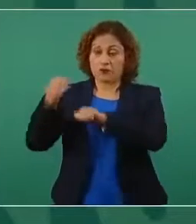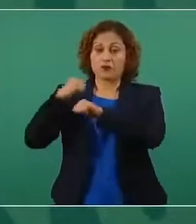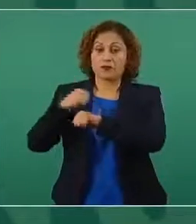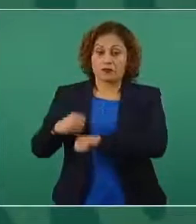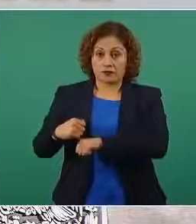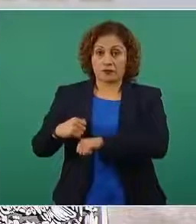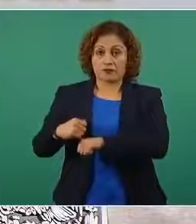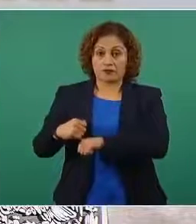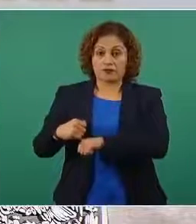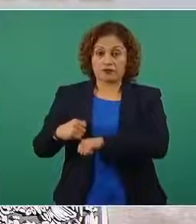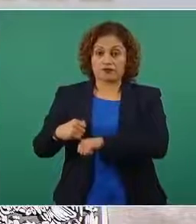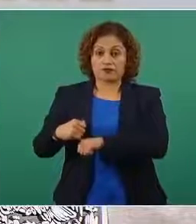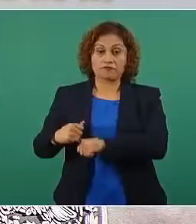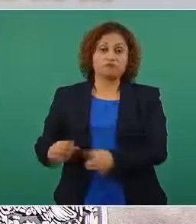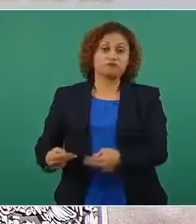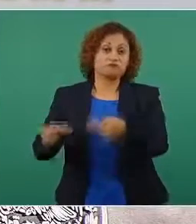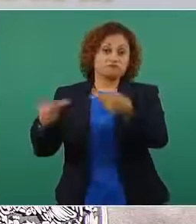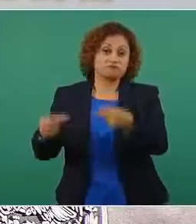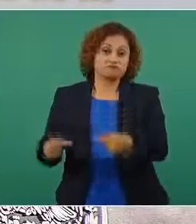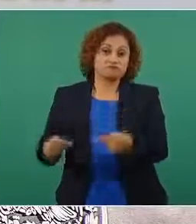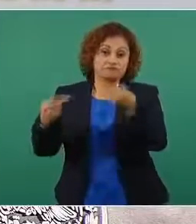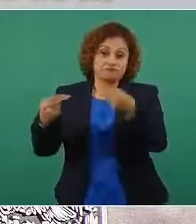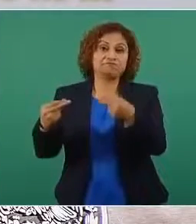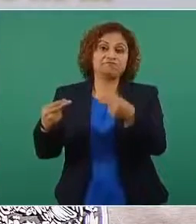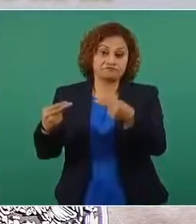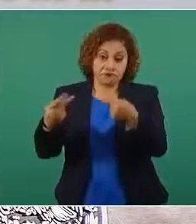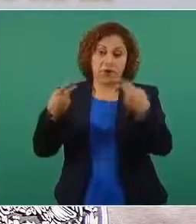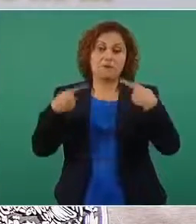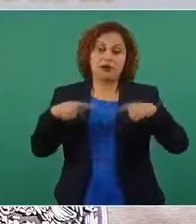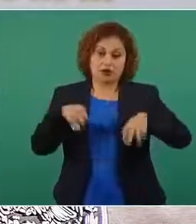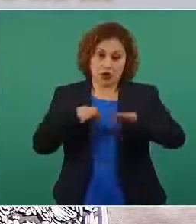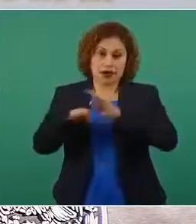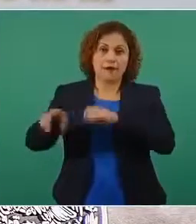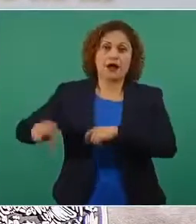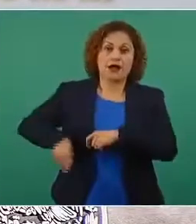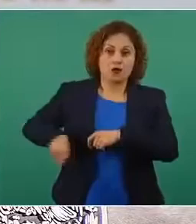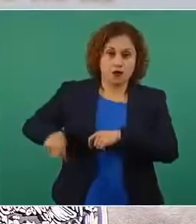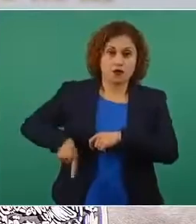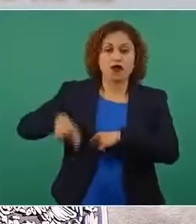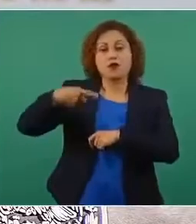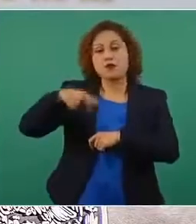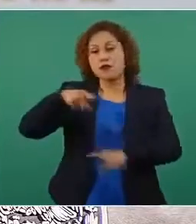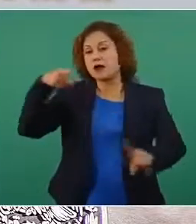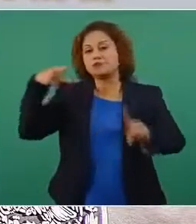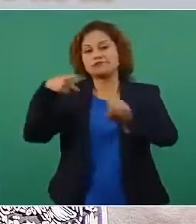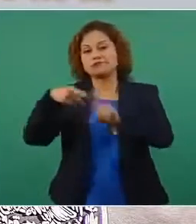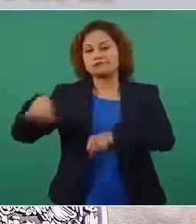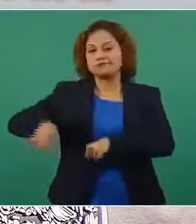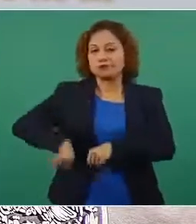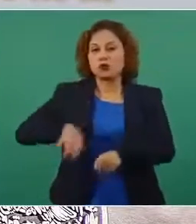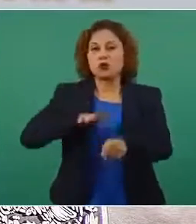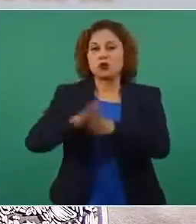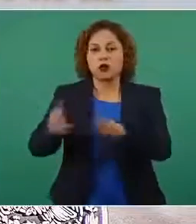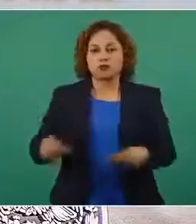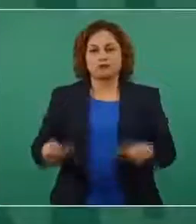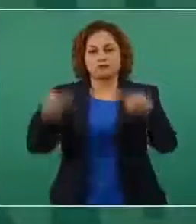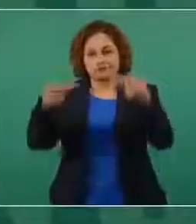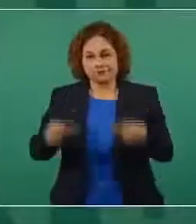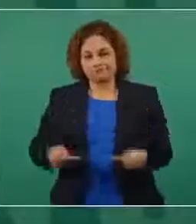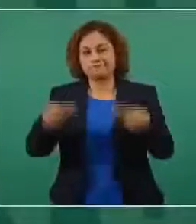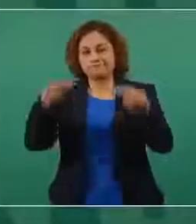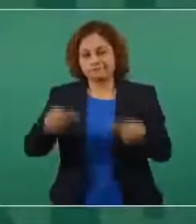negociantes funcionarios negociantes como hay